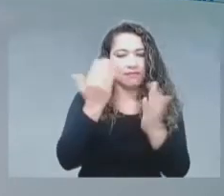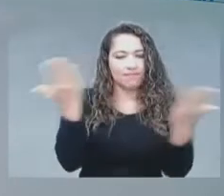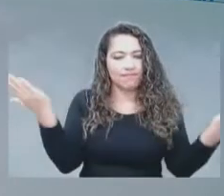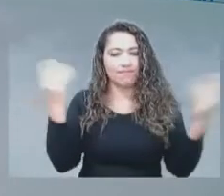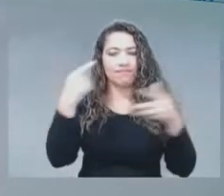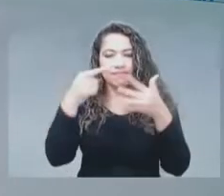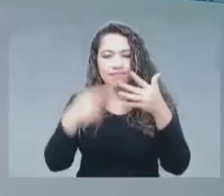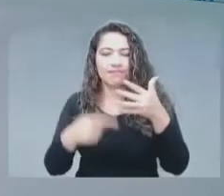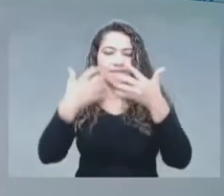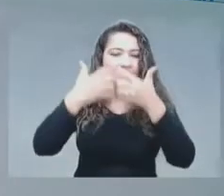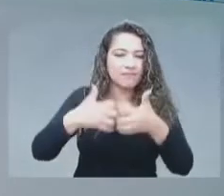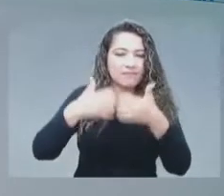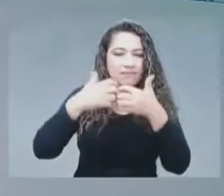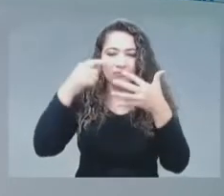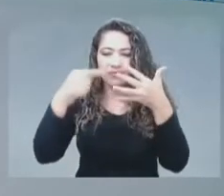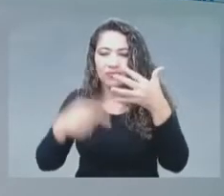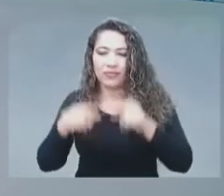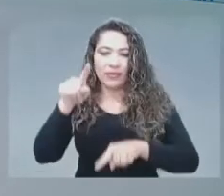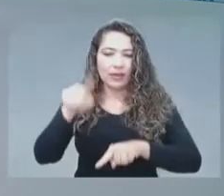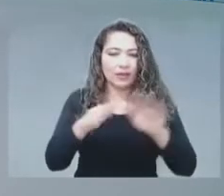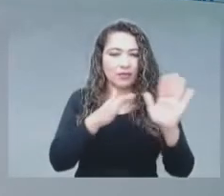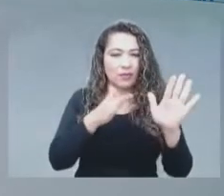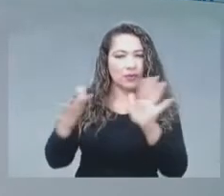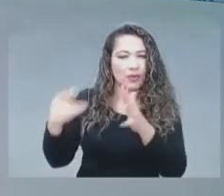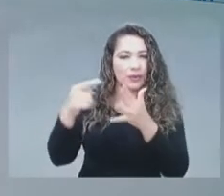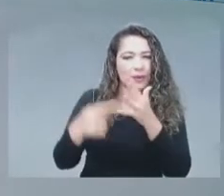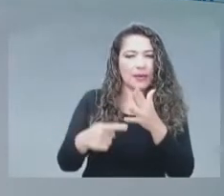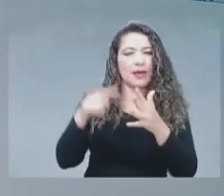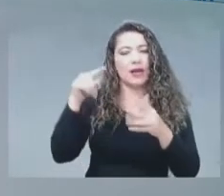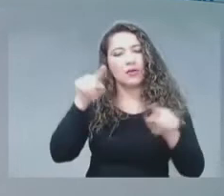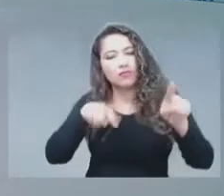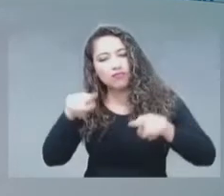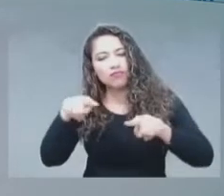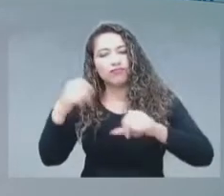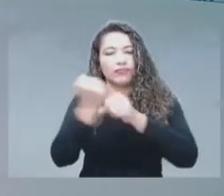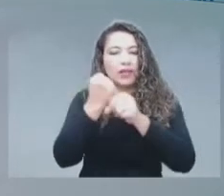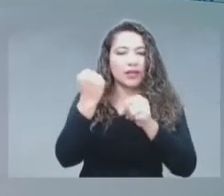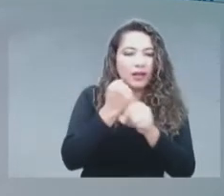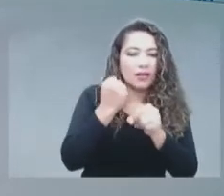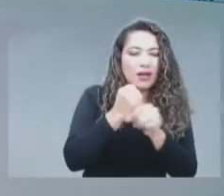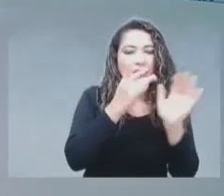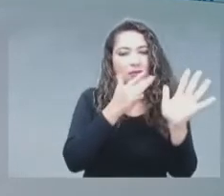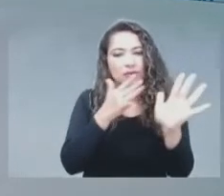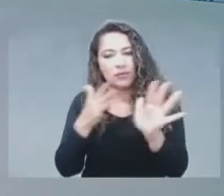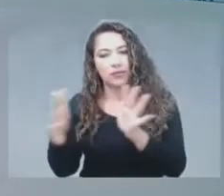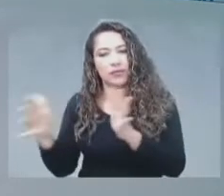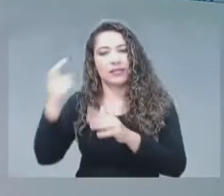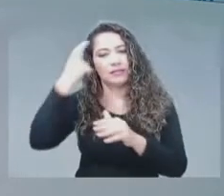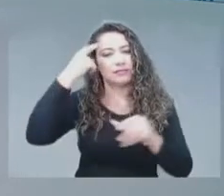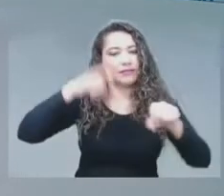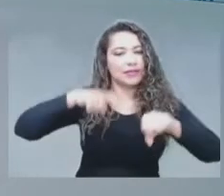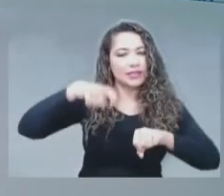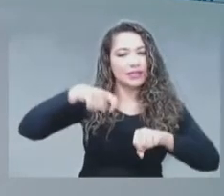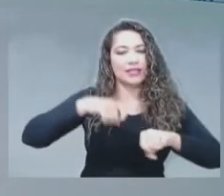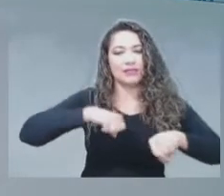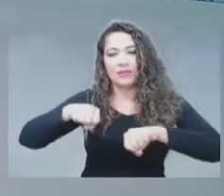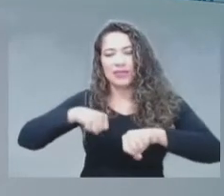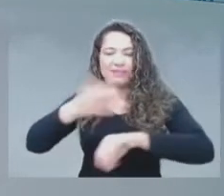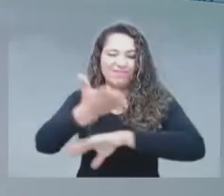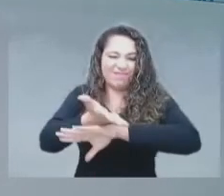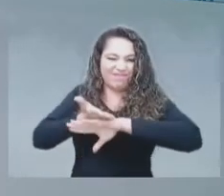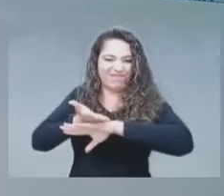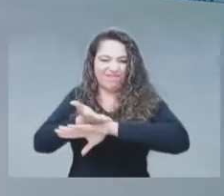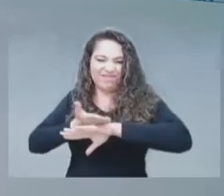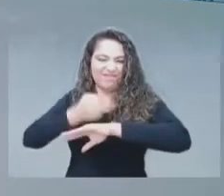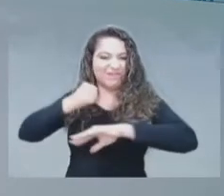una serie de foros, de reuniones, de trabajo, donde se ha evidenciado esa necesidad y eso nos va a exigir más. Pero por ahora queremos